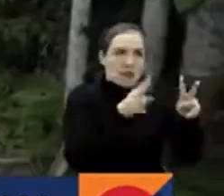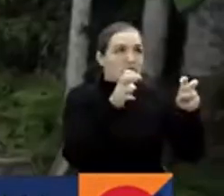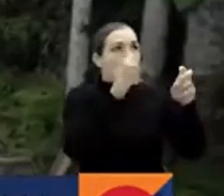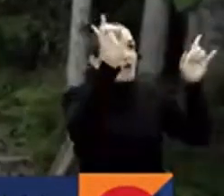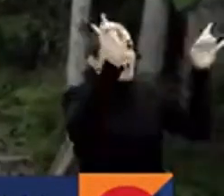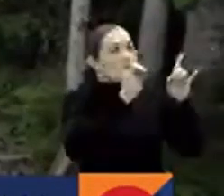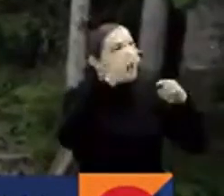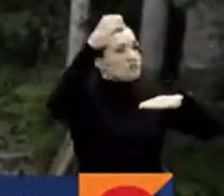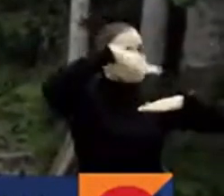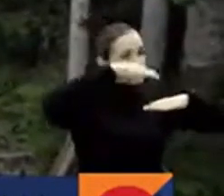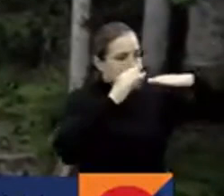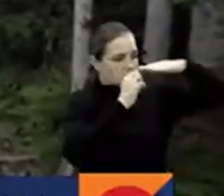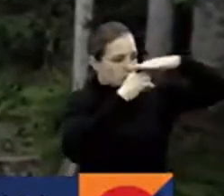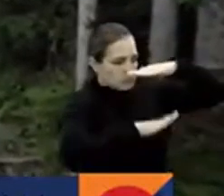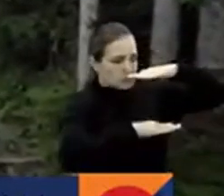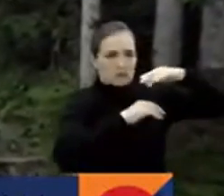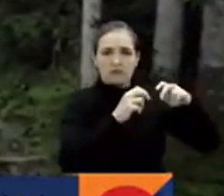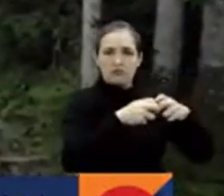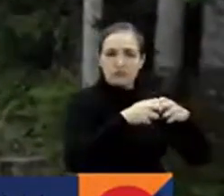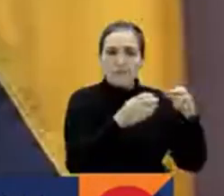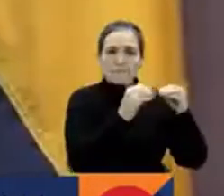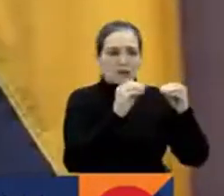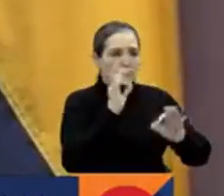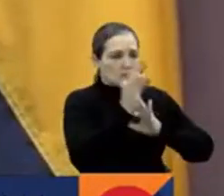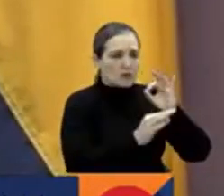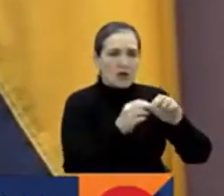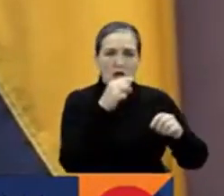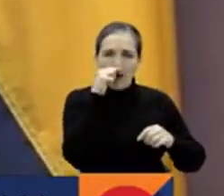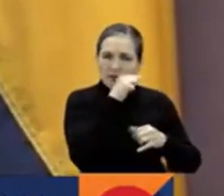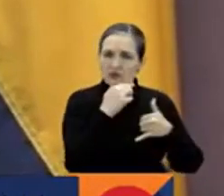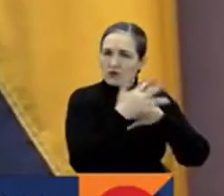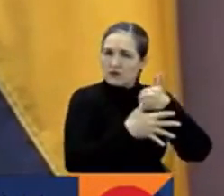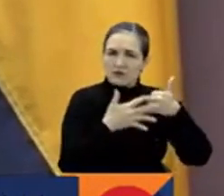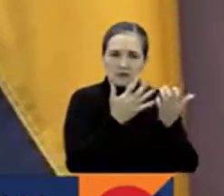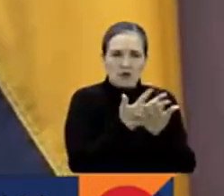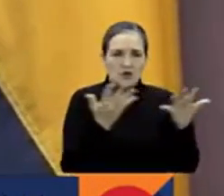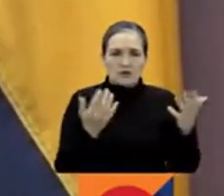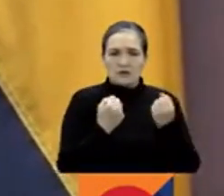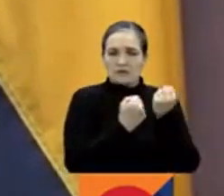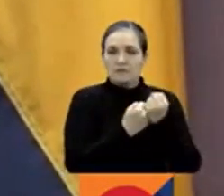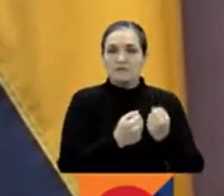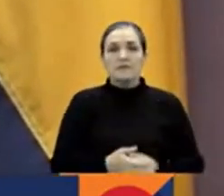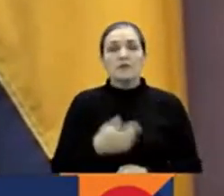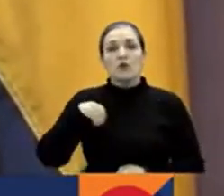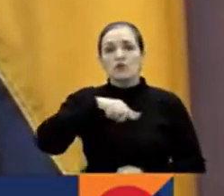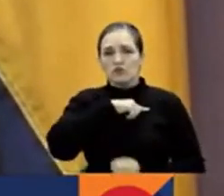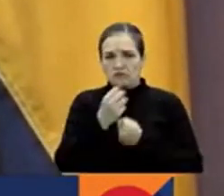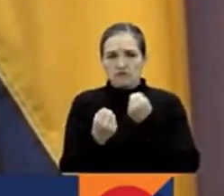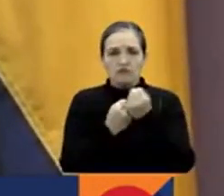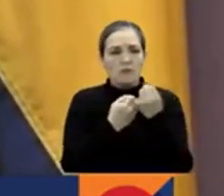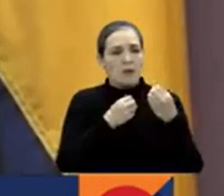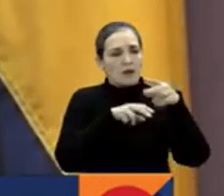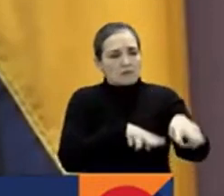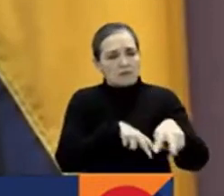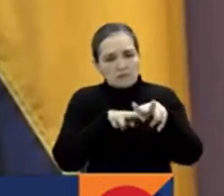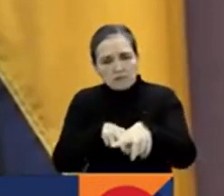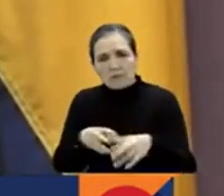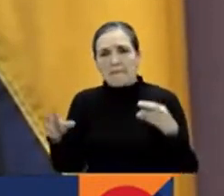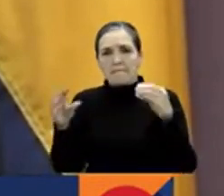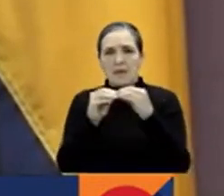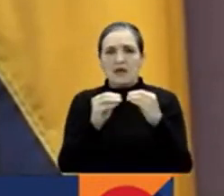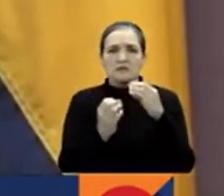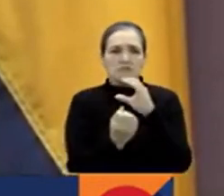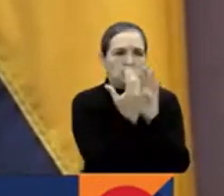solares hasta el refuerzo de la protección del Amazonas. Ampliaremos los caminos para los agricultores, productores de estiles y otras